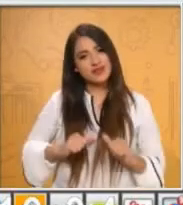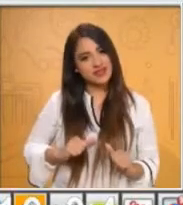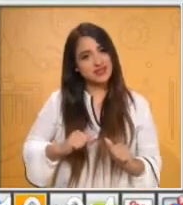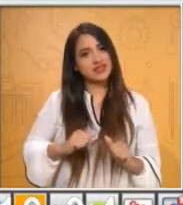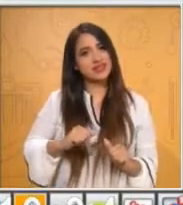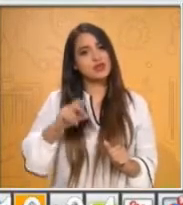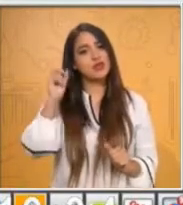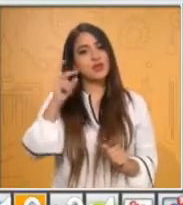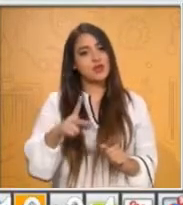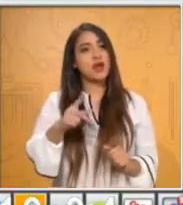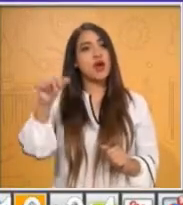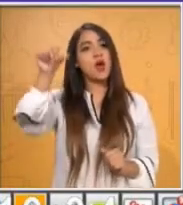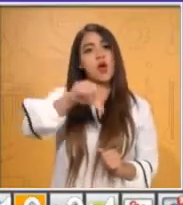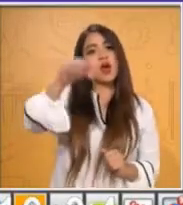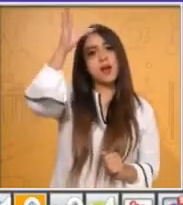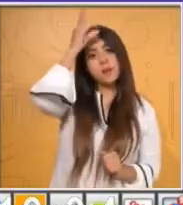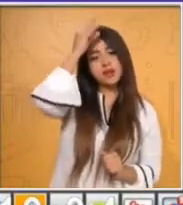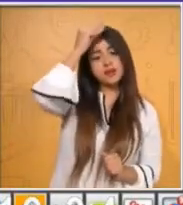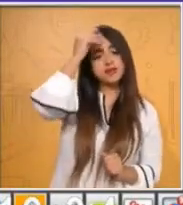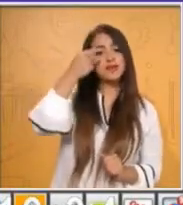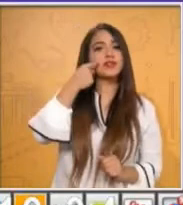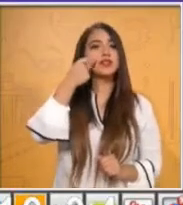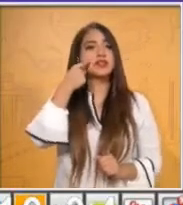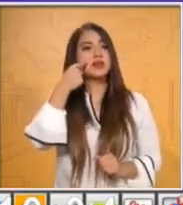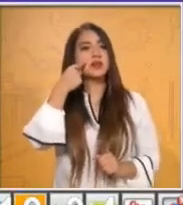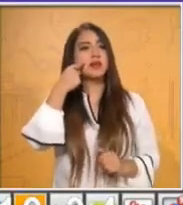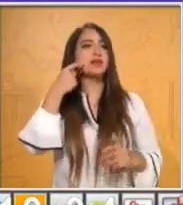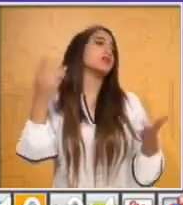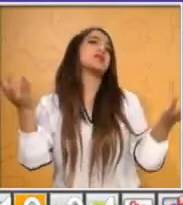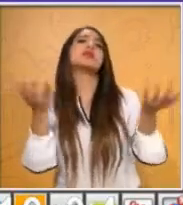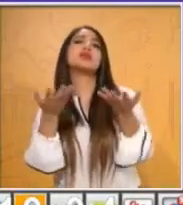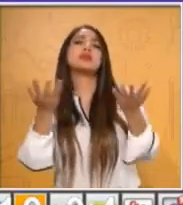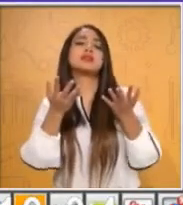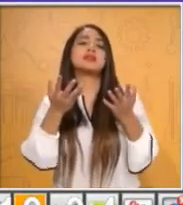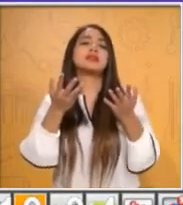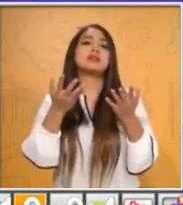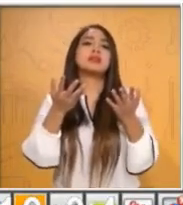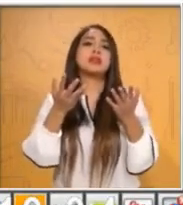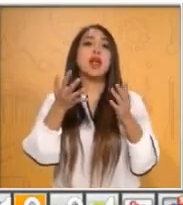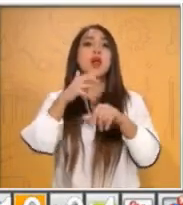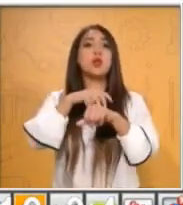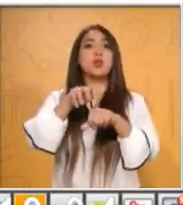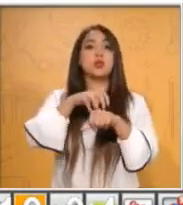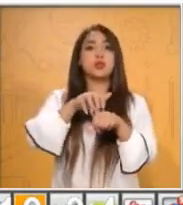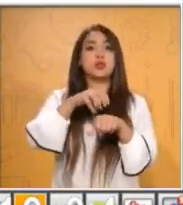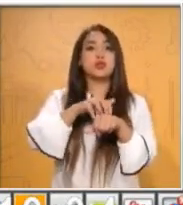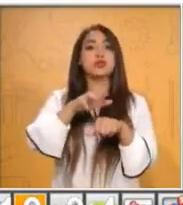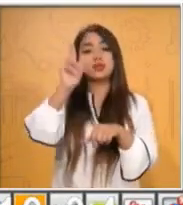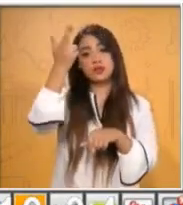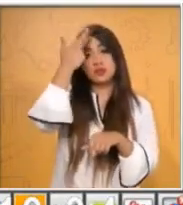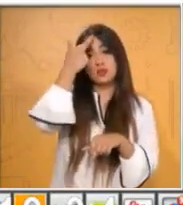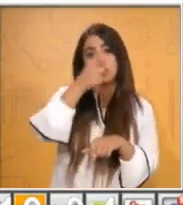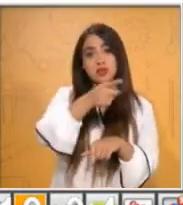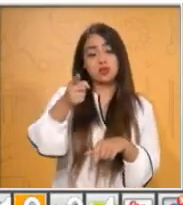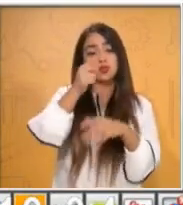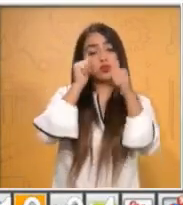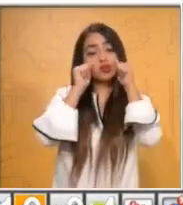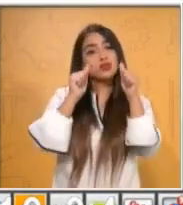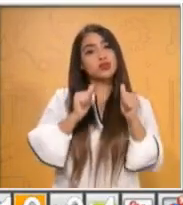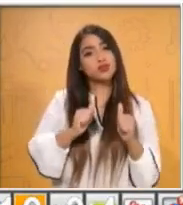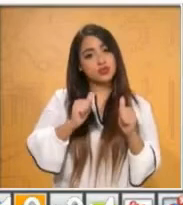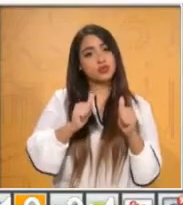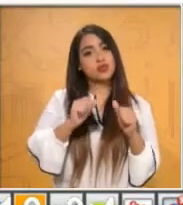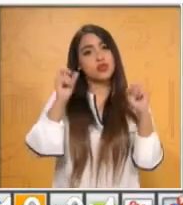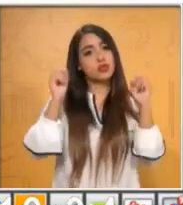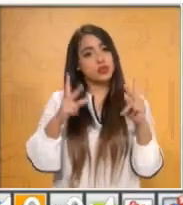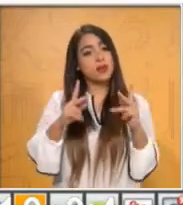de hoy, nuestro aprendizaje, vamos a estar trabajando con los números. Entonces recuerda que debes de poner mucha atención. Para